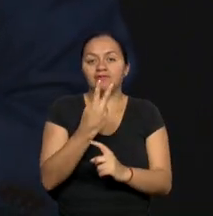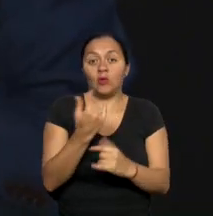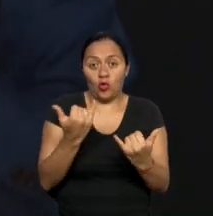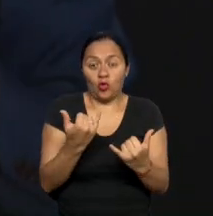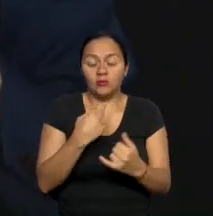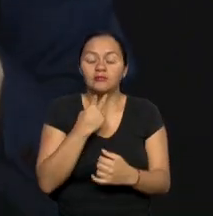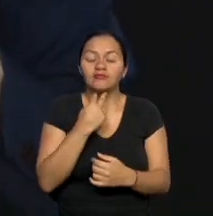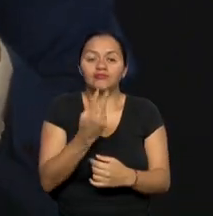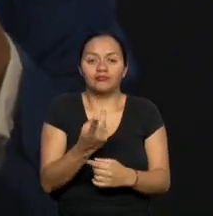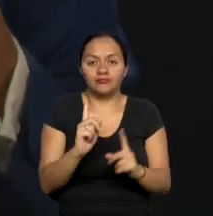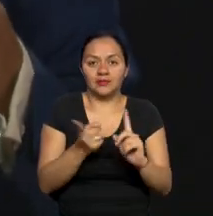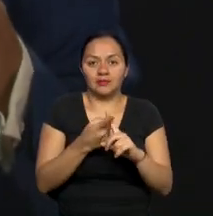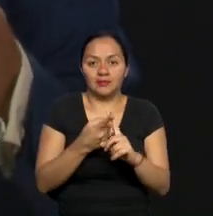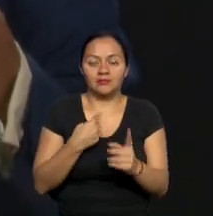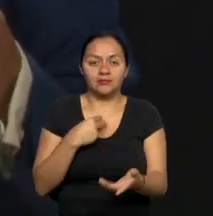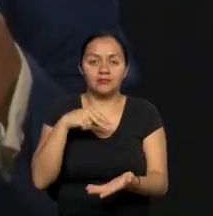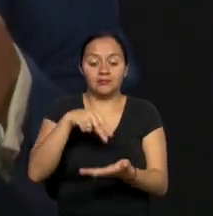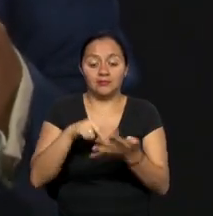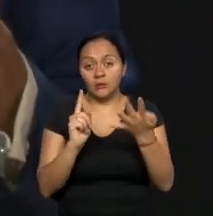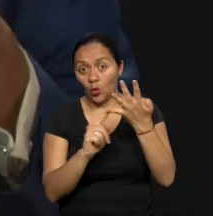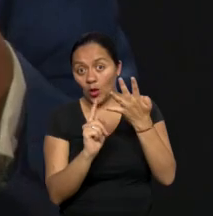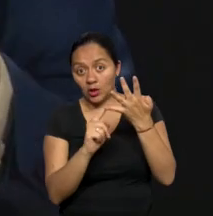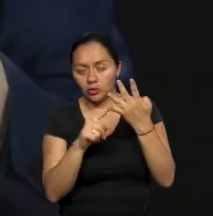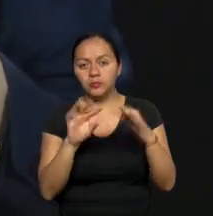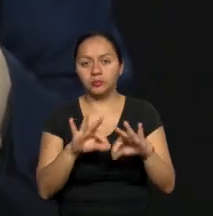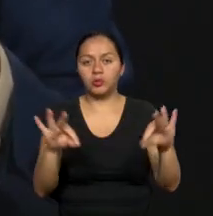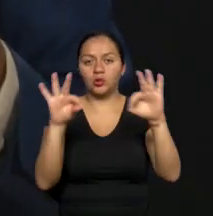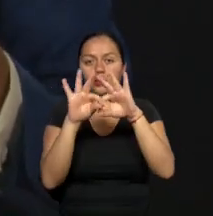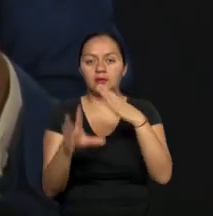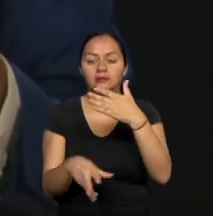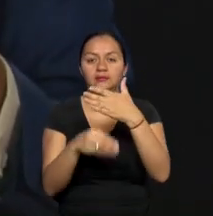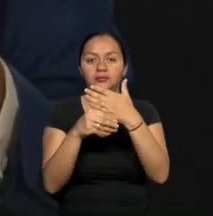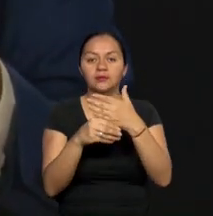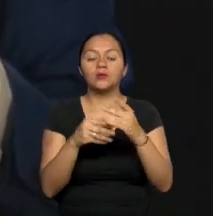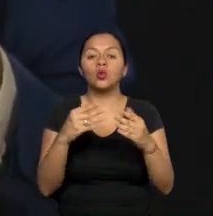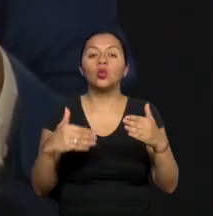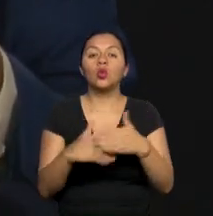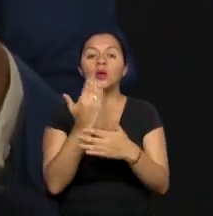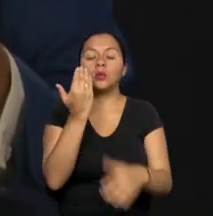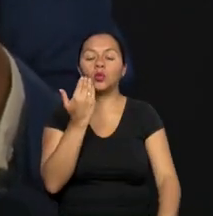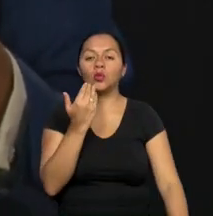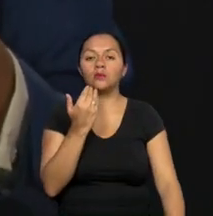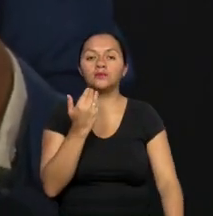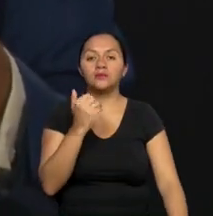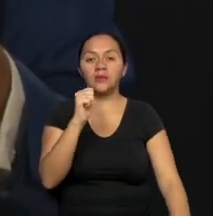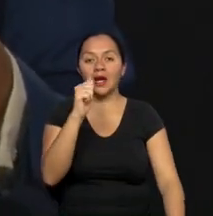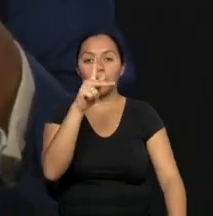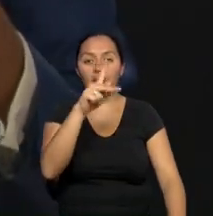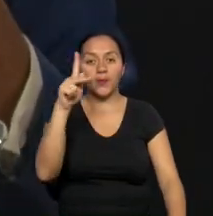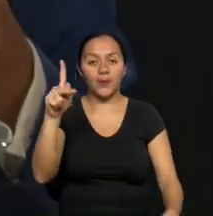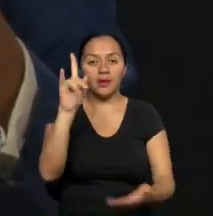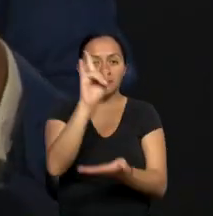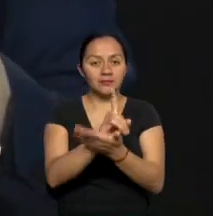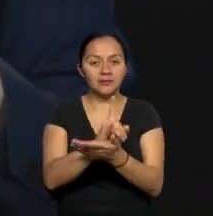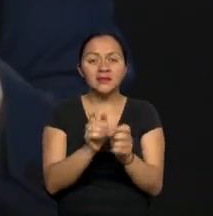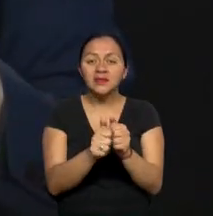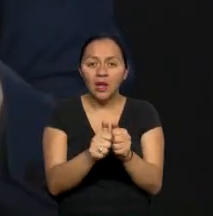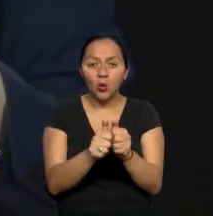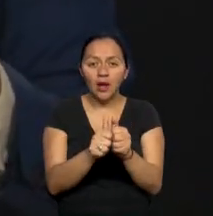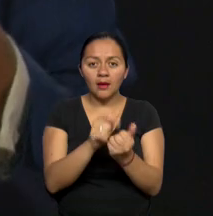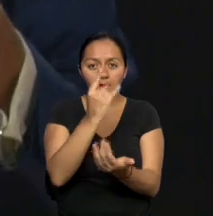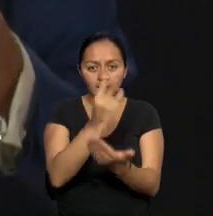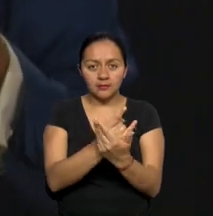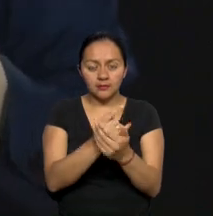hemos desarrollado un aplicativo, un app para los teléfonos